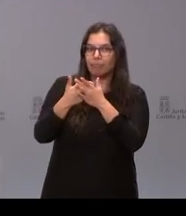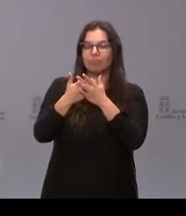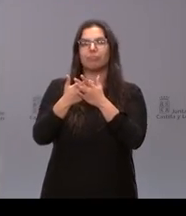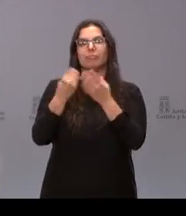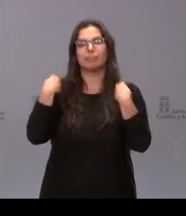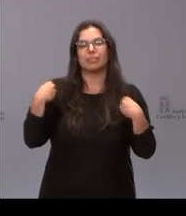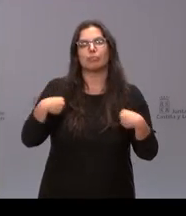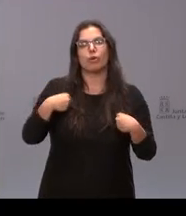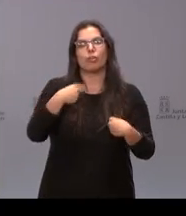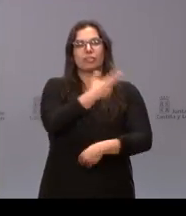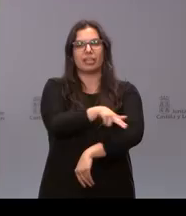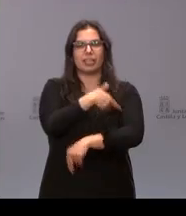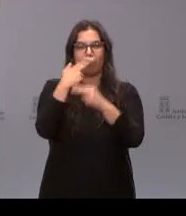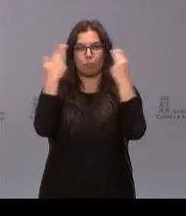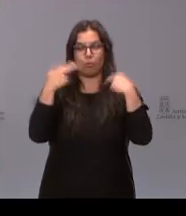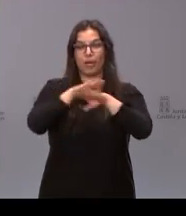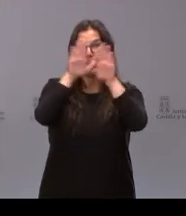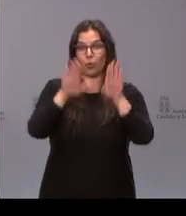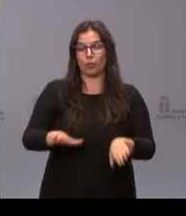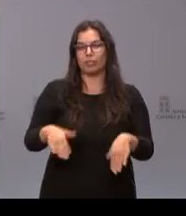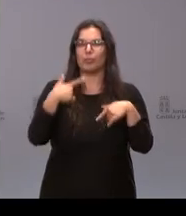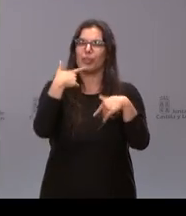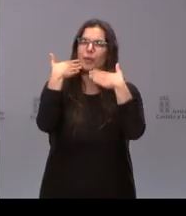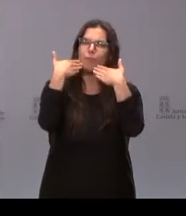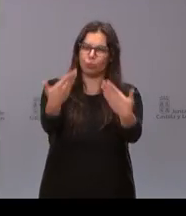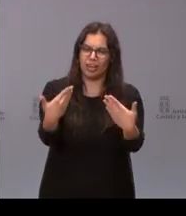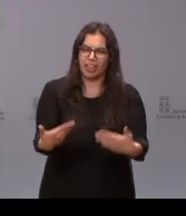pública termino diciendo muchas gracias